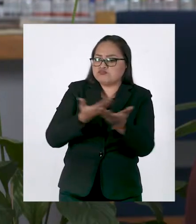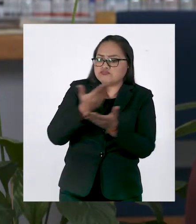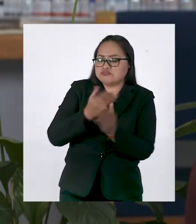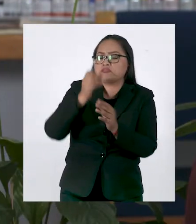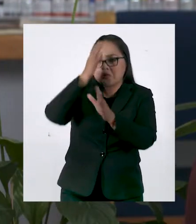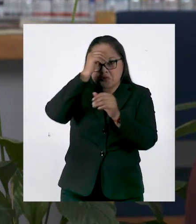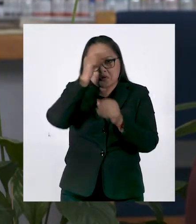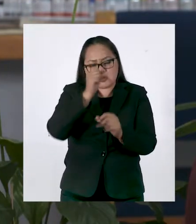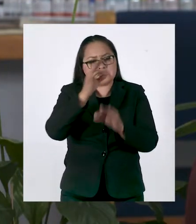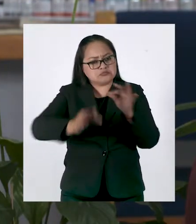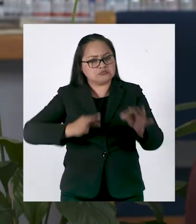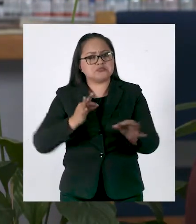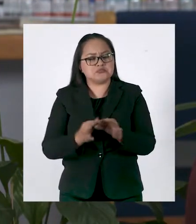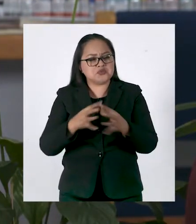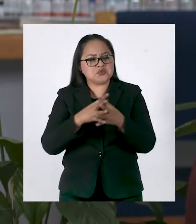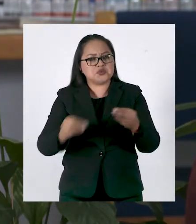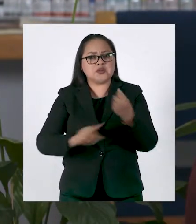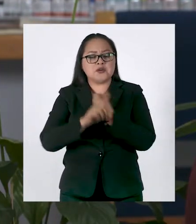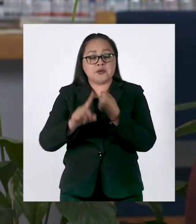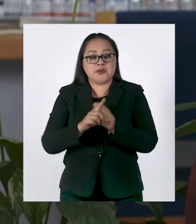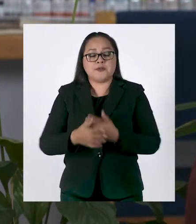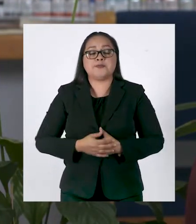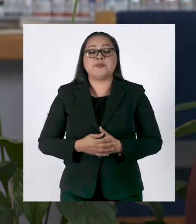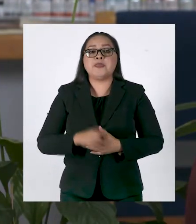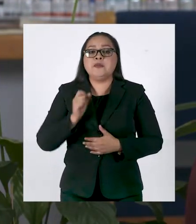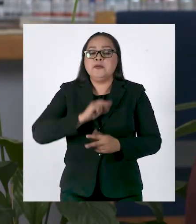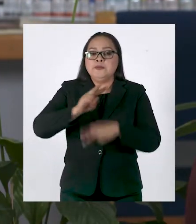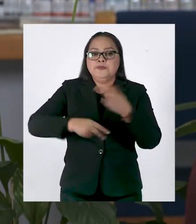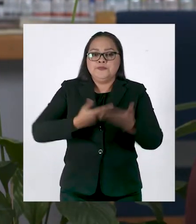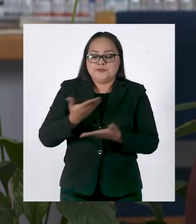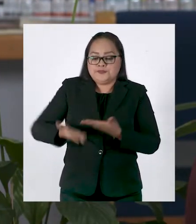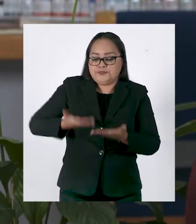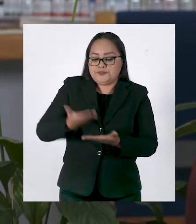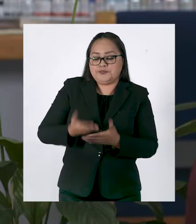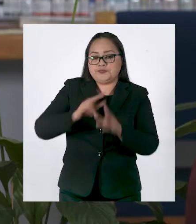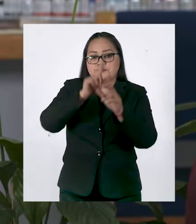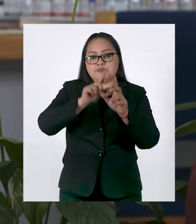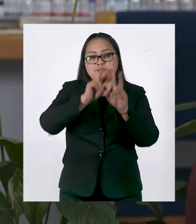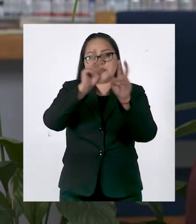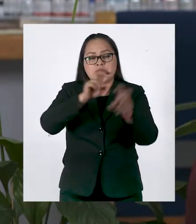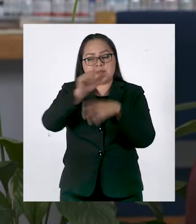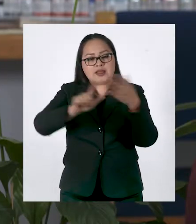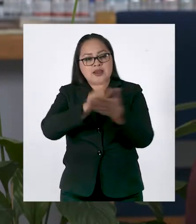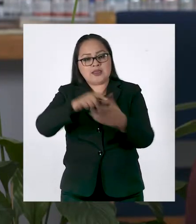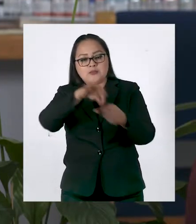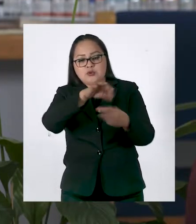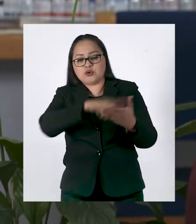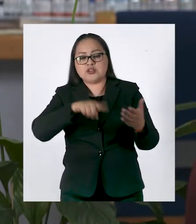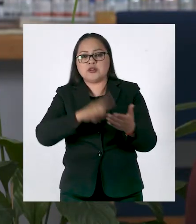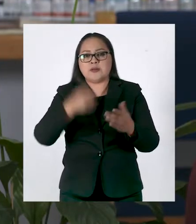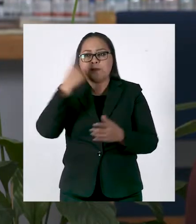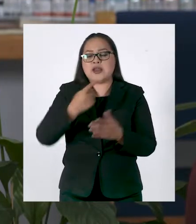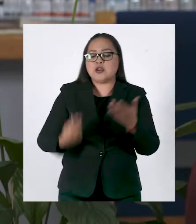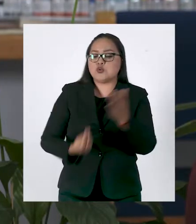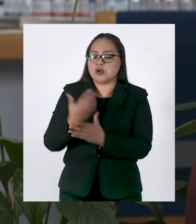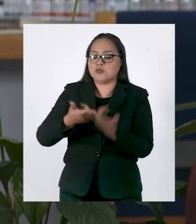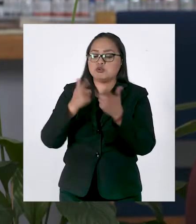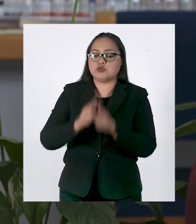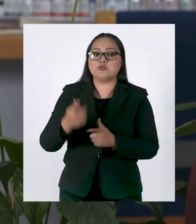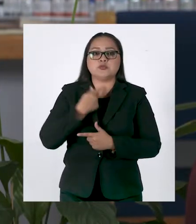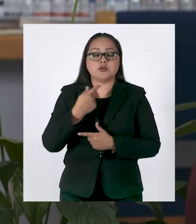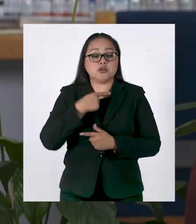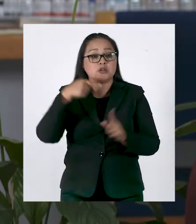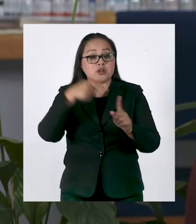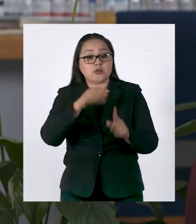acuerdos entre las partes. Y, evidentemente, estamos trabajando en una reforma electoral que permita que los